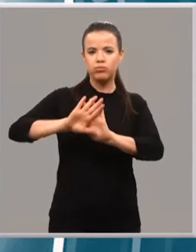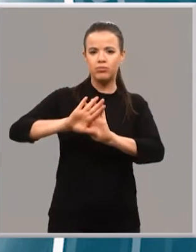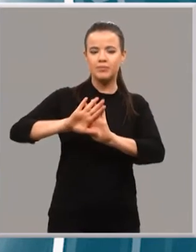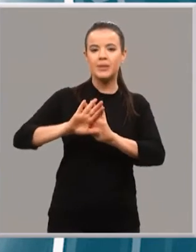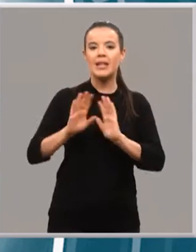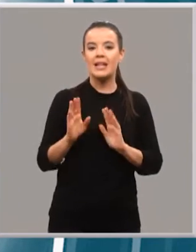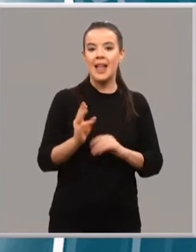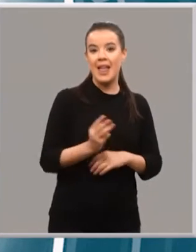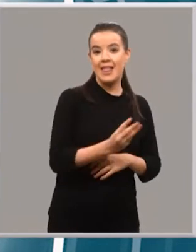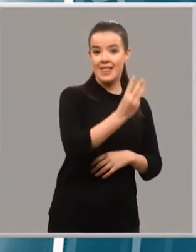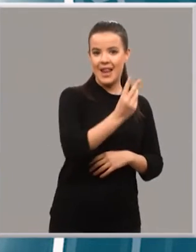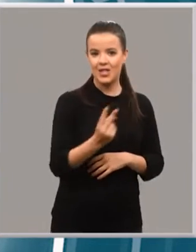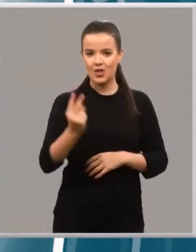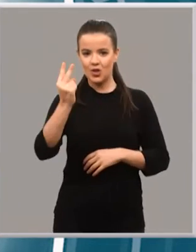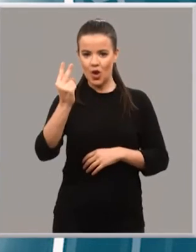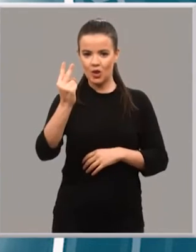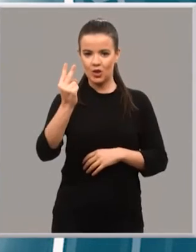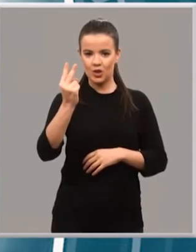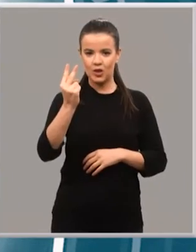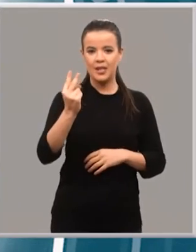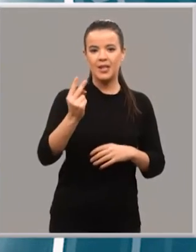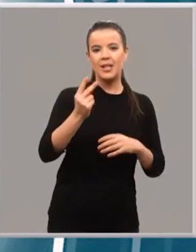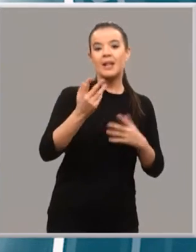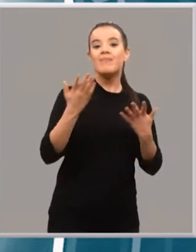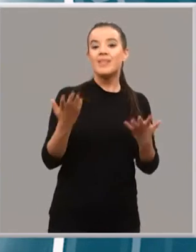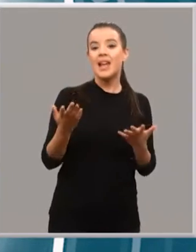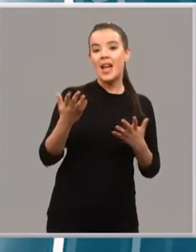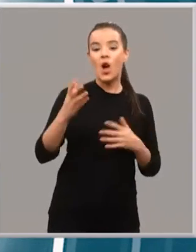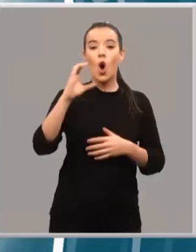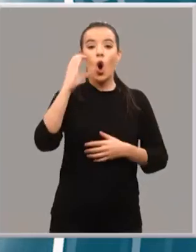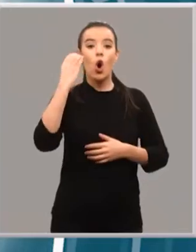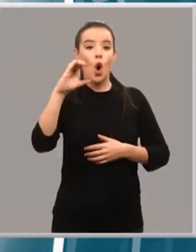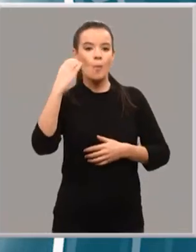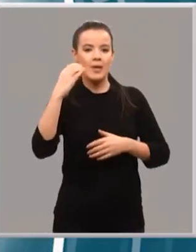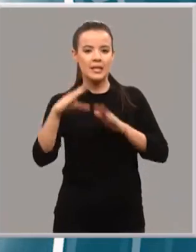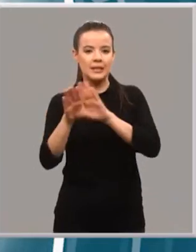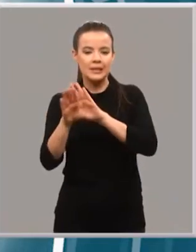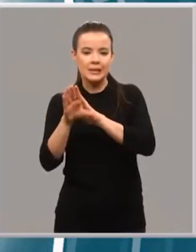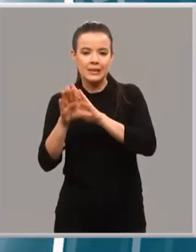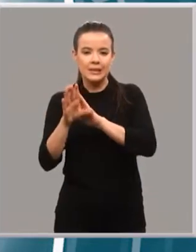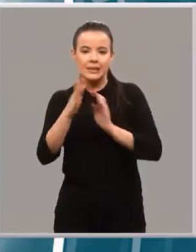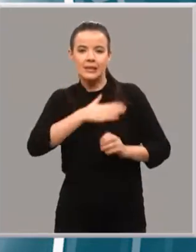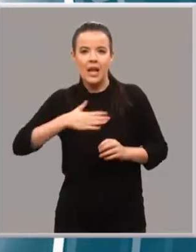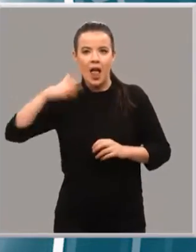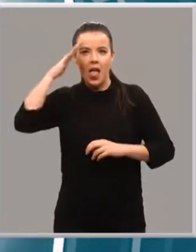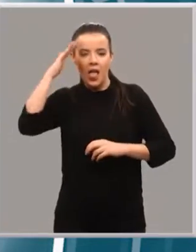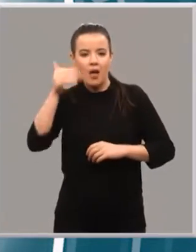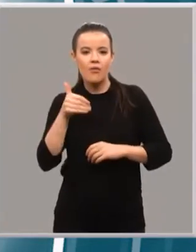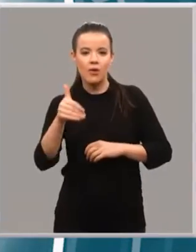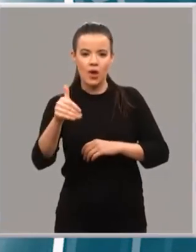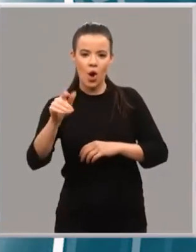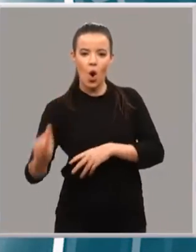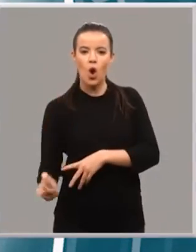3-2 desde los 11 metros y el comillas que sigue soñando con la copa a la espera de recibir en la próxima